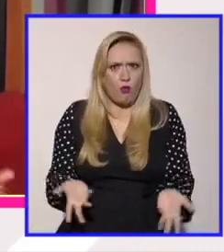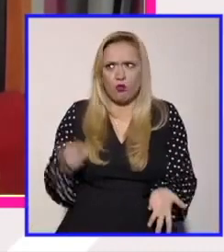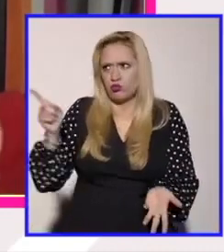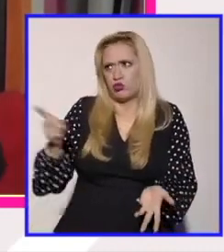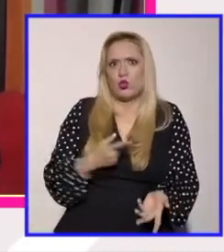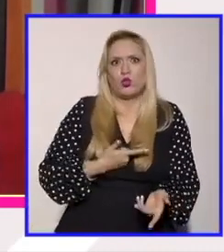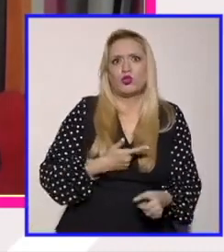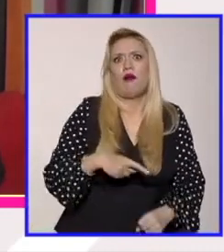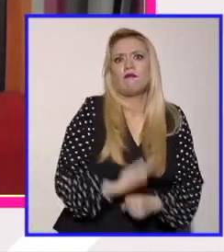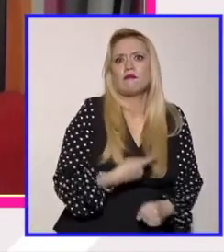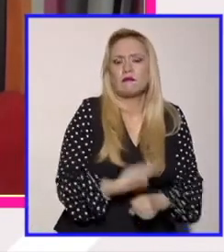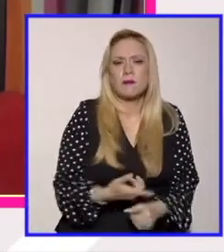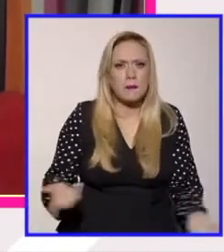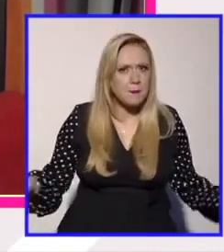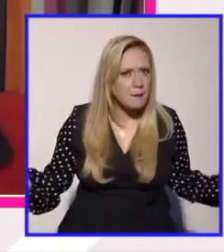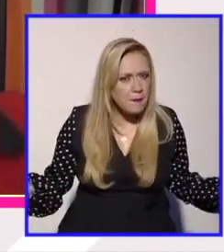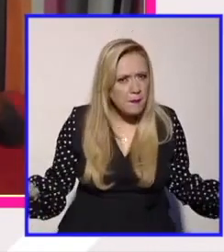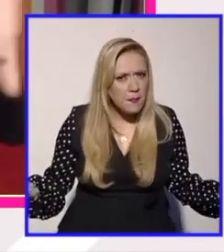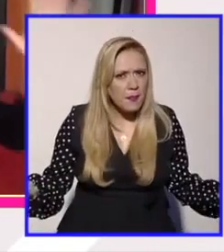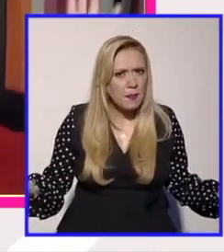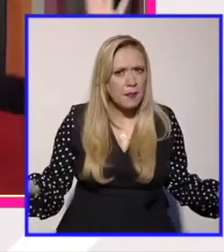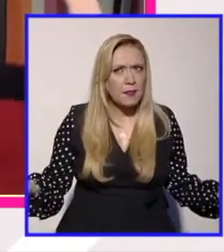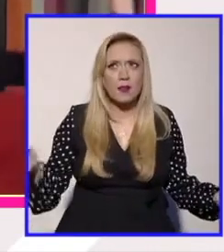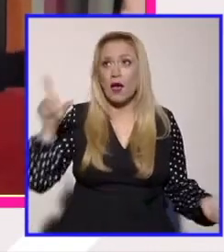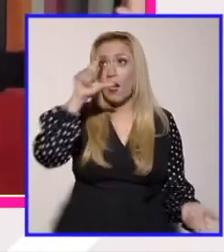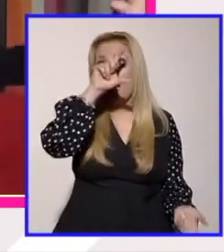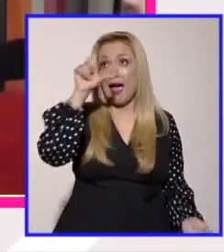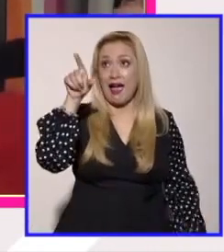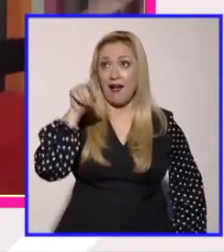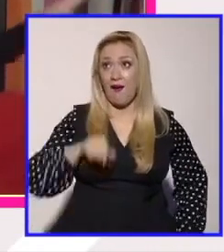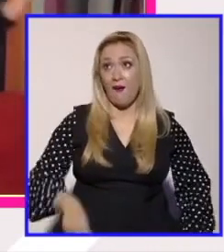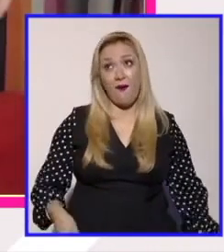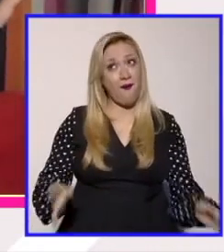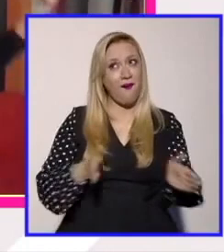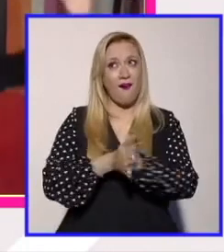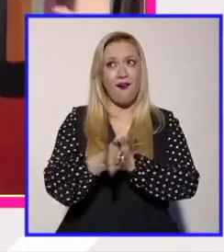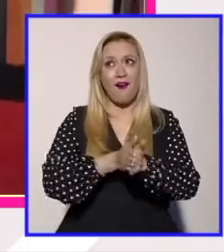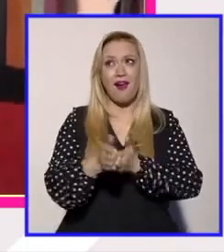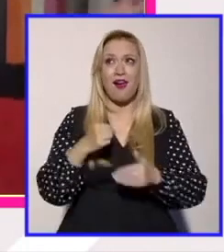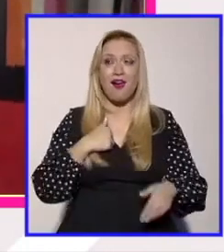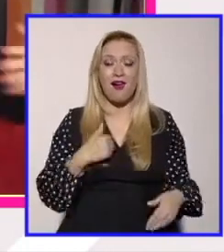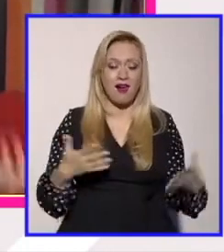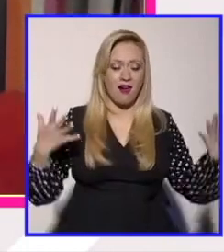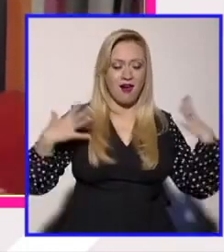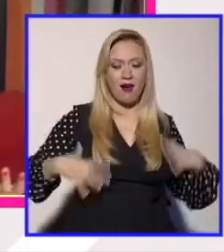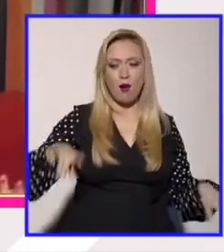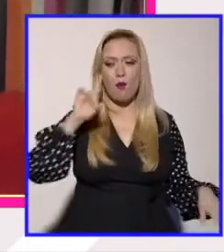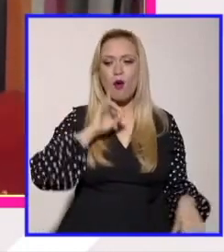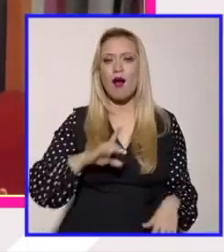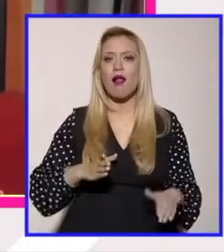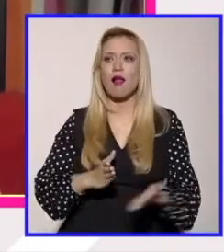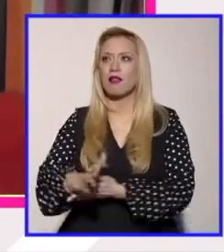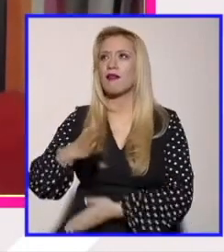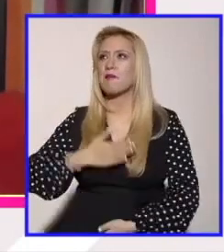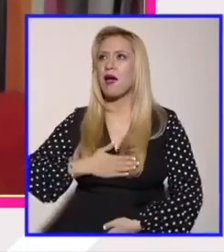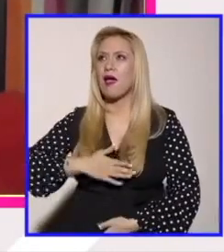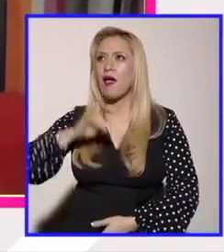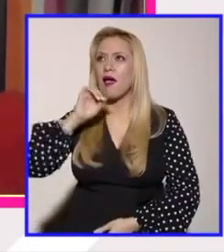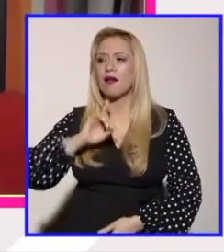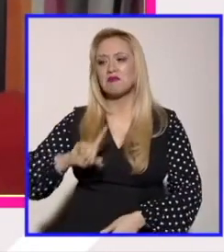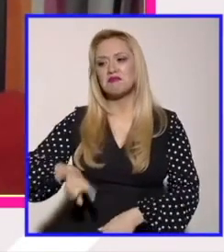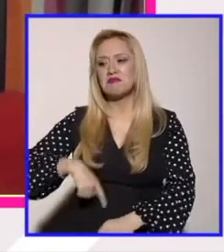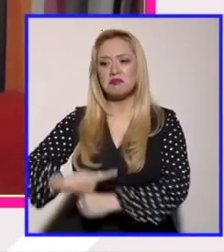ningún momento que porque se pone un aviso de solo mujeres automáticamente se crea un campo de fuerza que detiene a los hombres violentos de entrar.